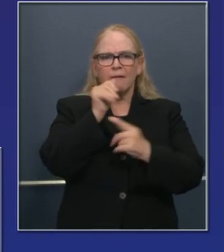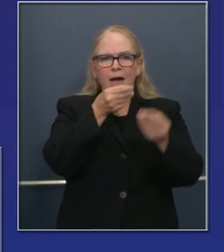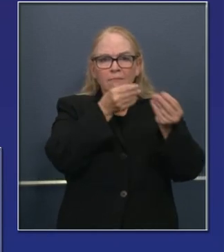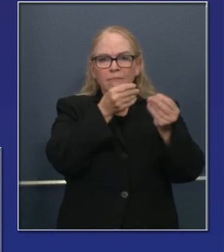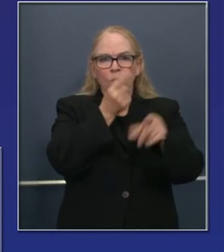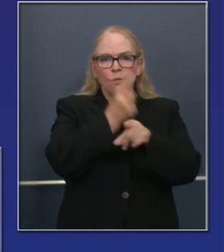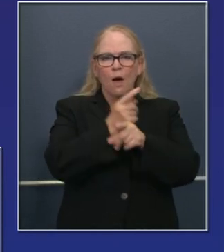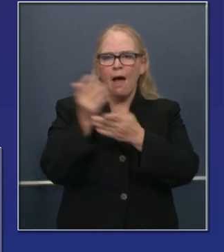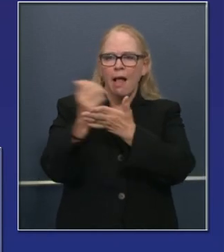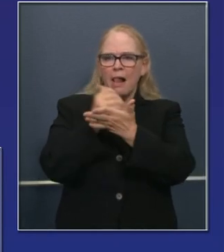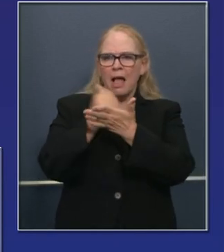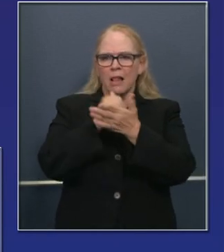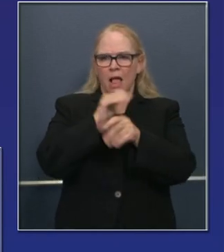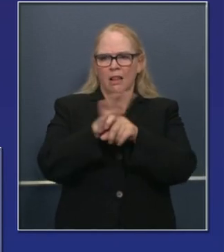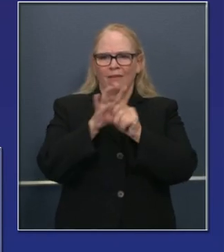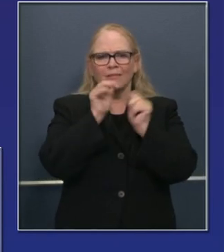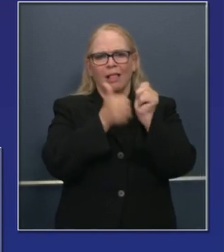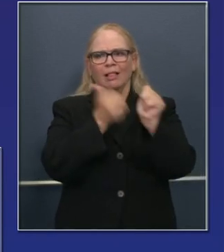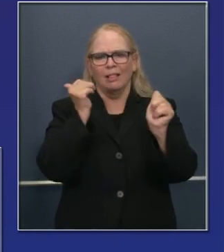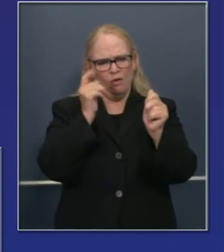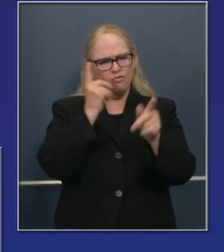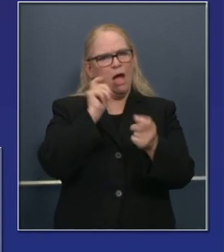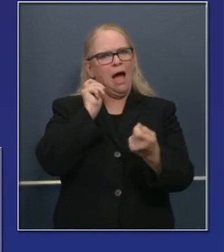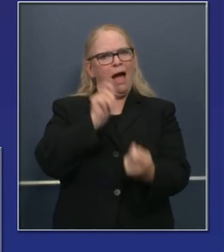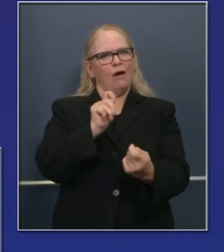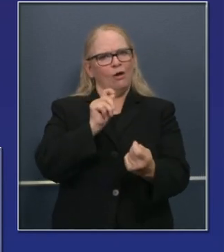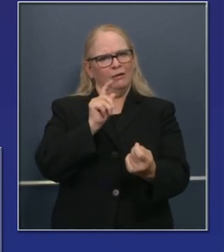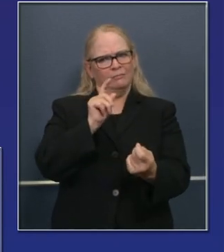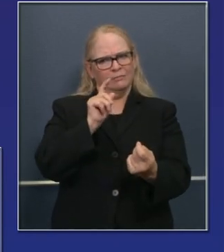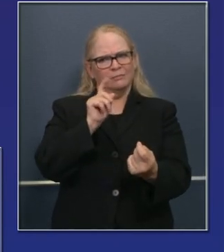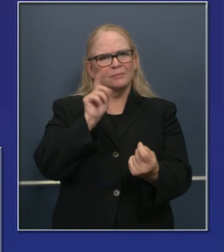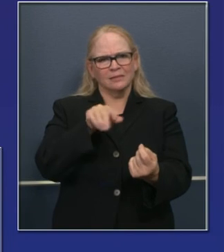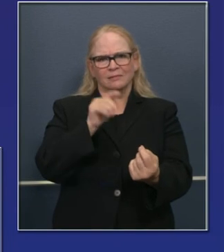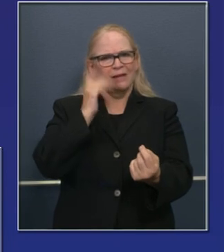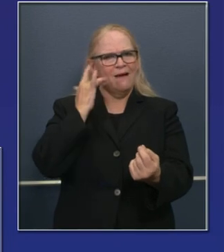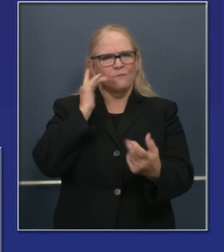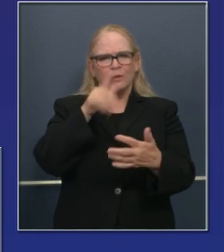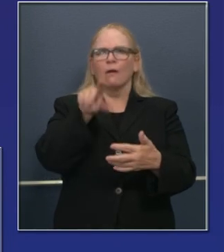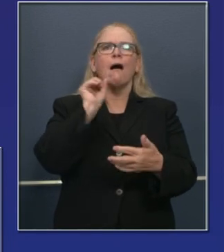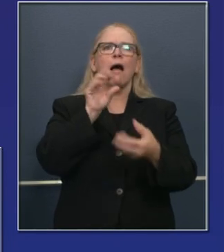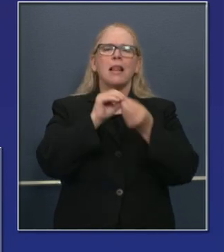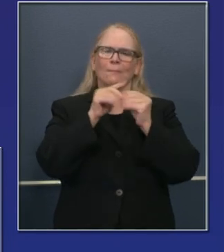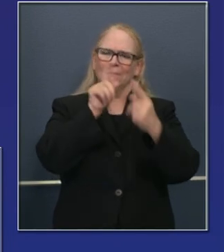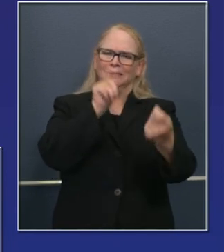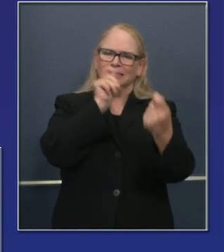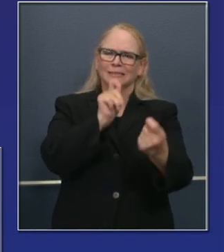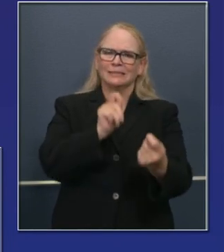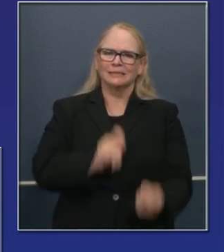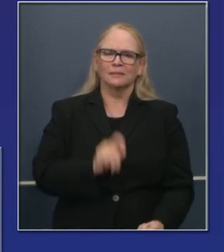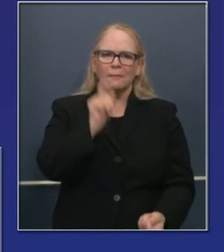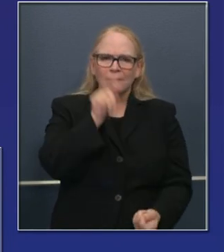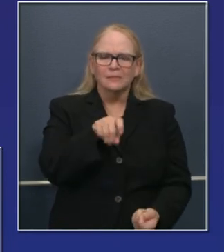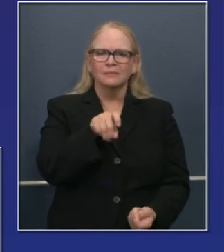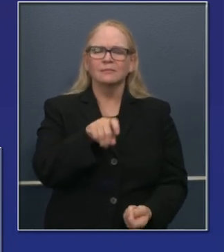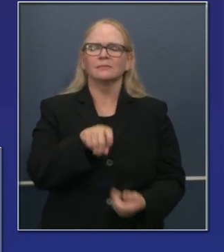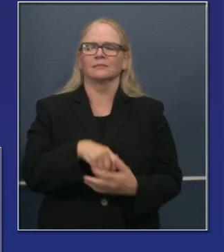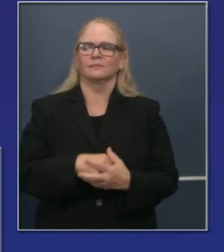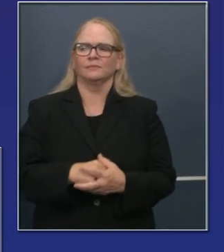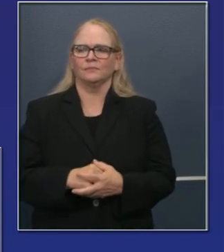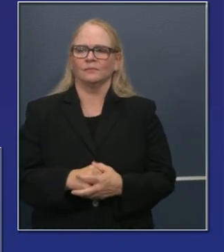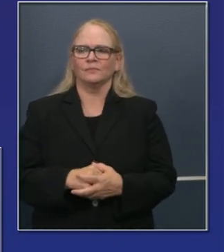datos y la precisión de los datos en cuanto a índice de casos aquí en California. Y nuestro sistema de datos que